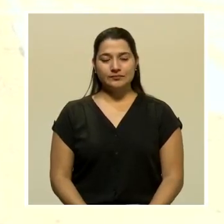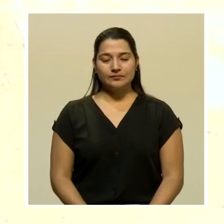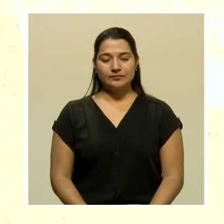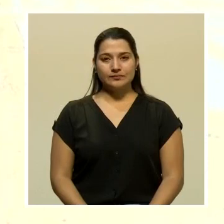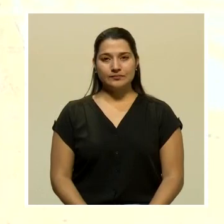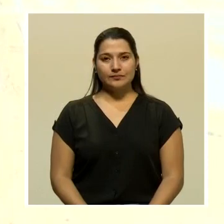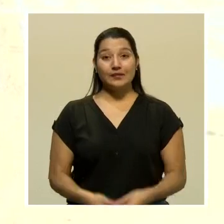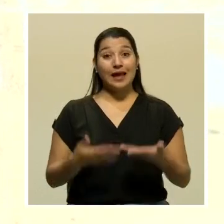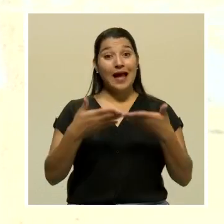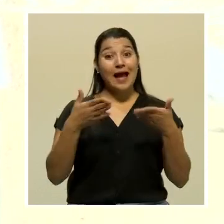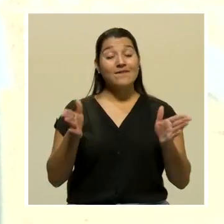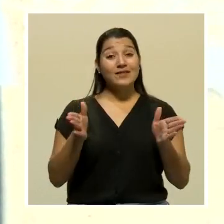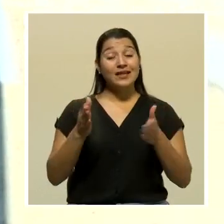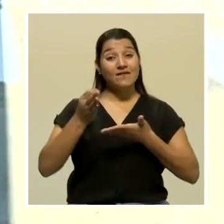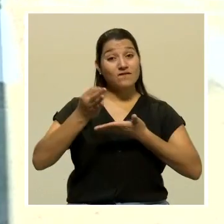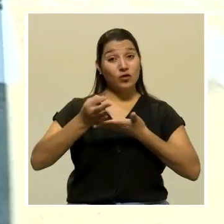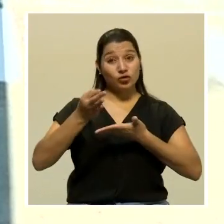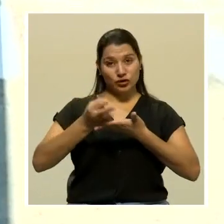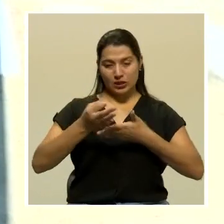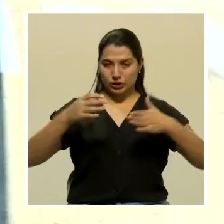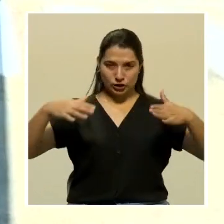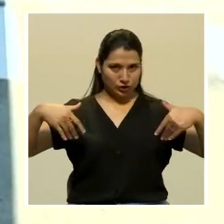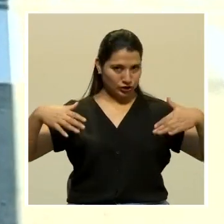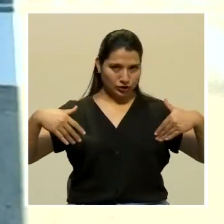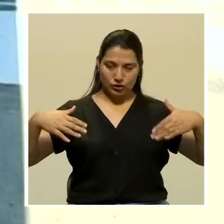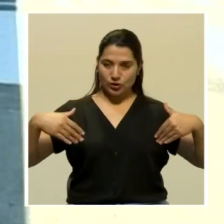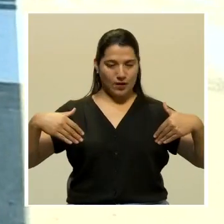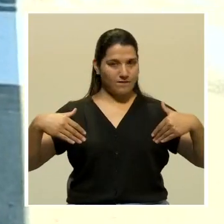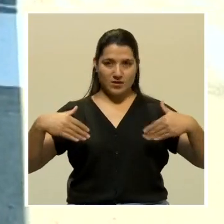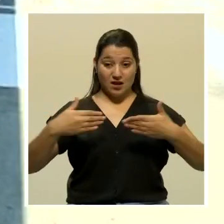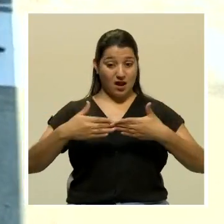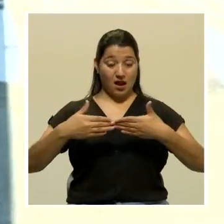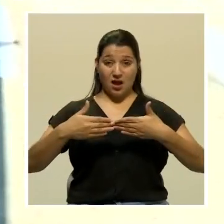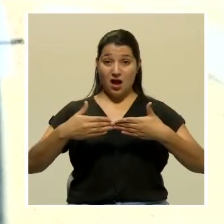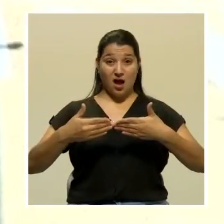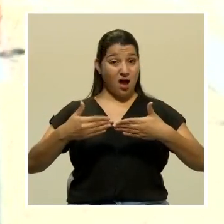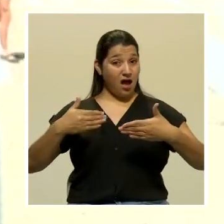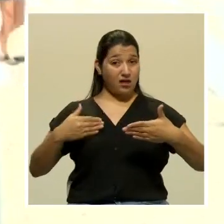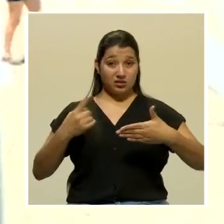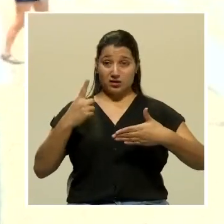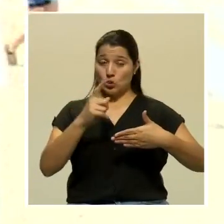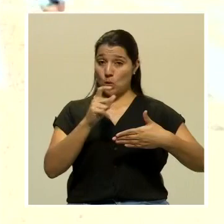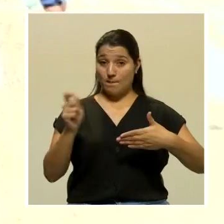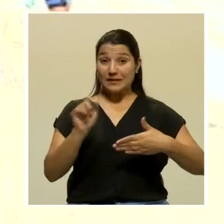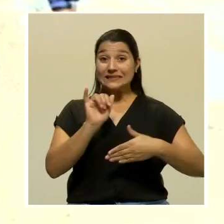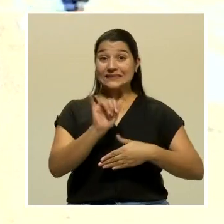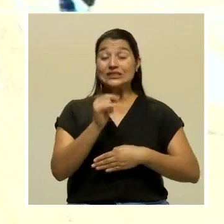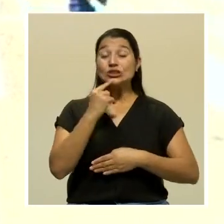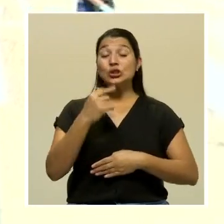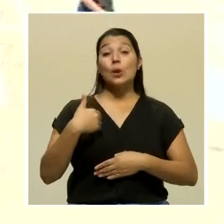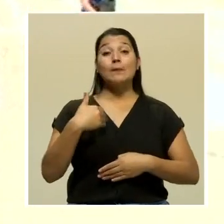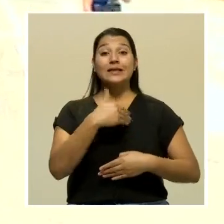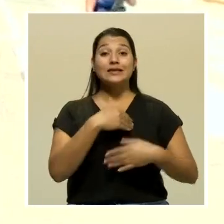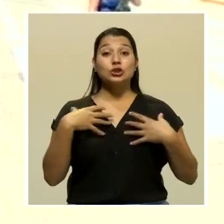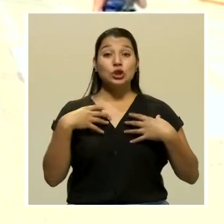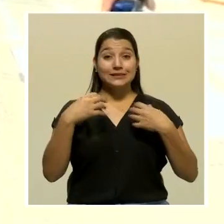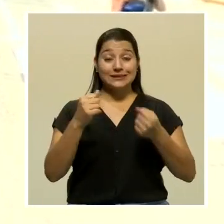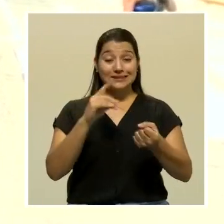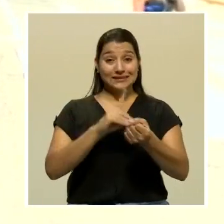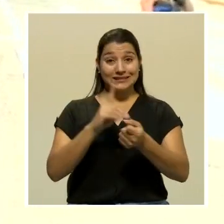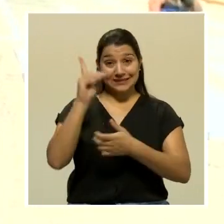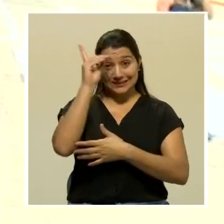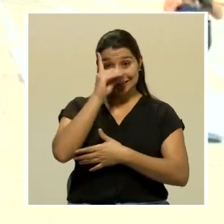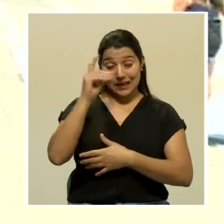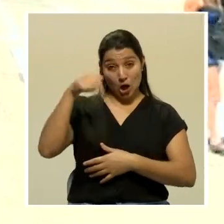La apertura de fronteras no será una realidad en menos de un mes. Así lo dio a conocer el ministro de Salud, Daniel Salas, este